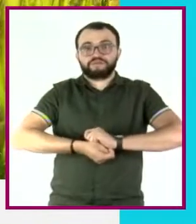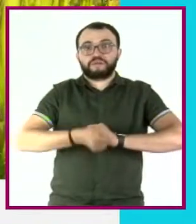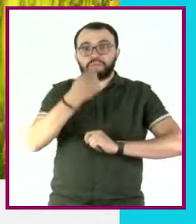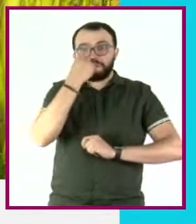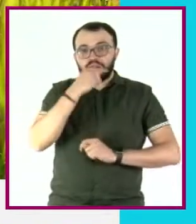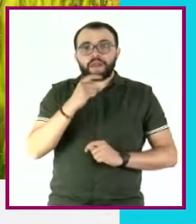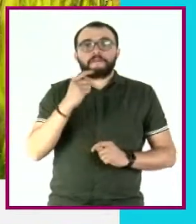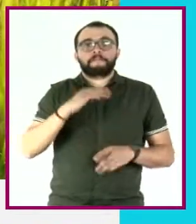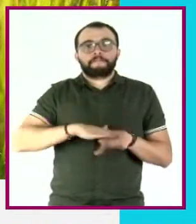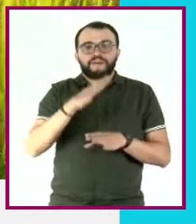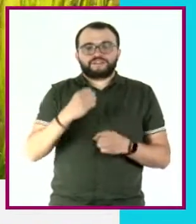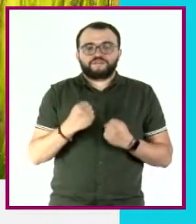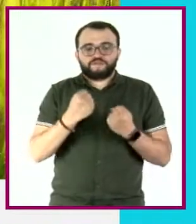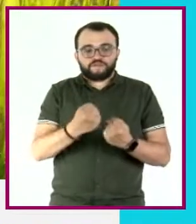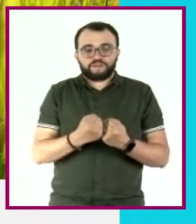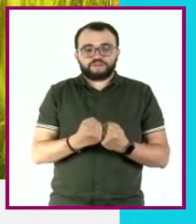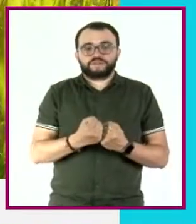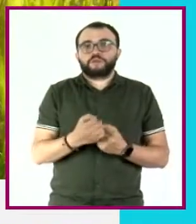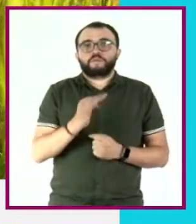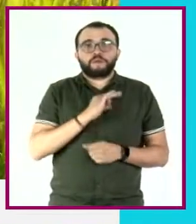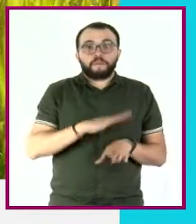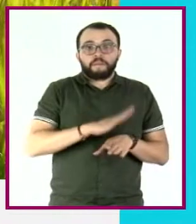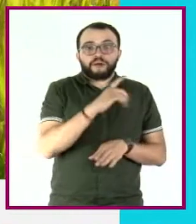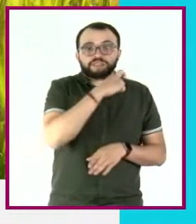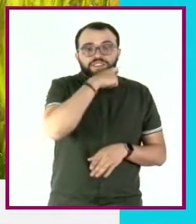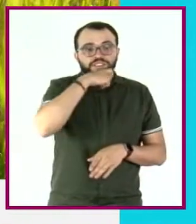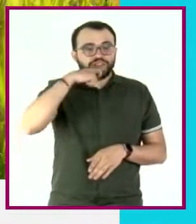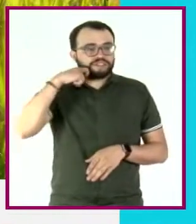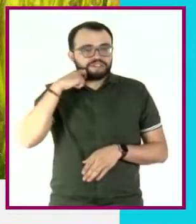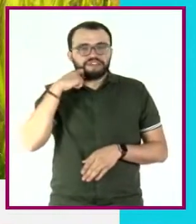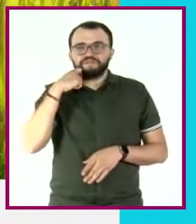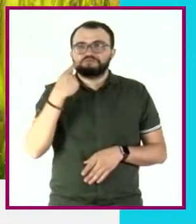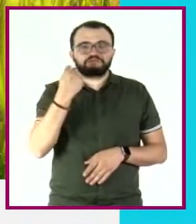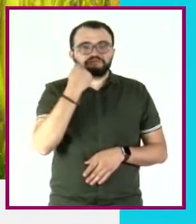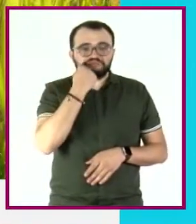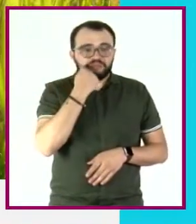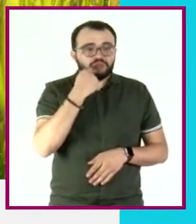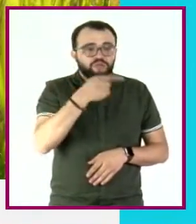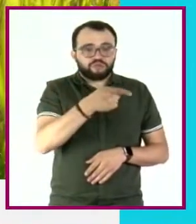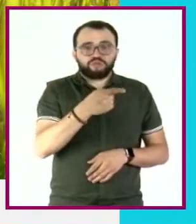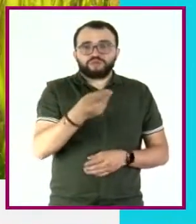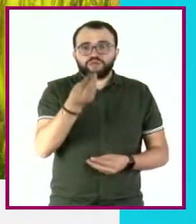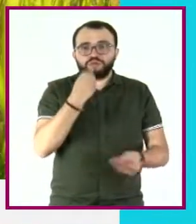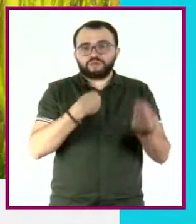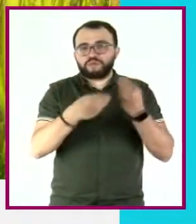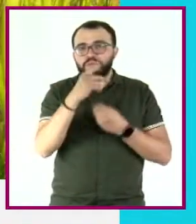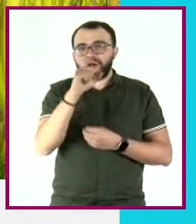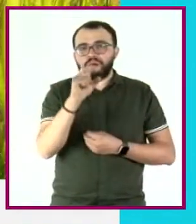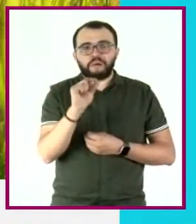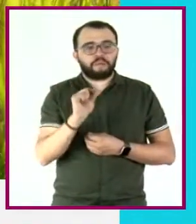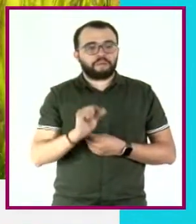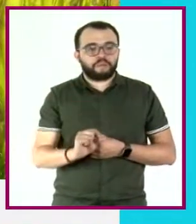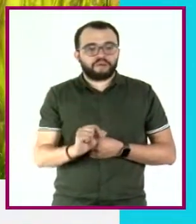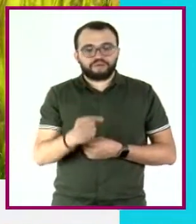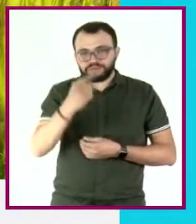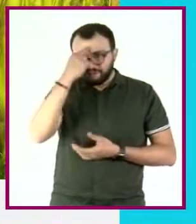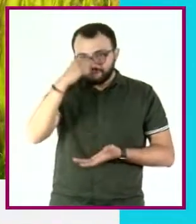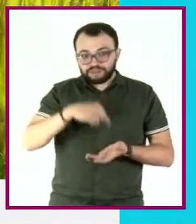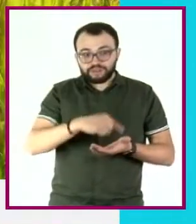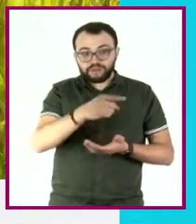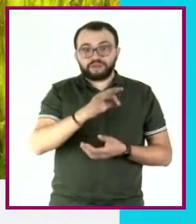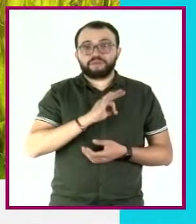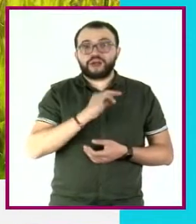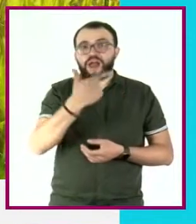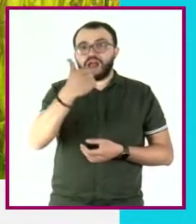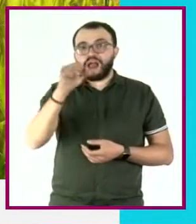más resistentes a las sequías que el ganado y su producción requiere mucha menor cantidad de agua. Se cree también que producen menos cantidad de